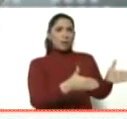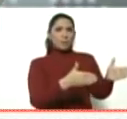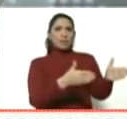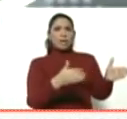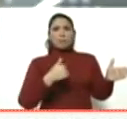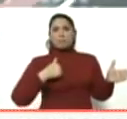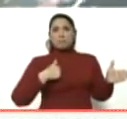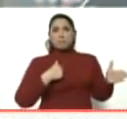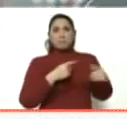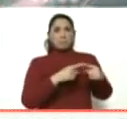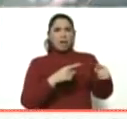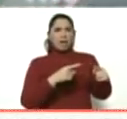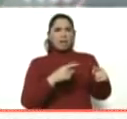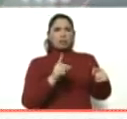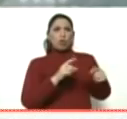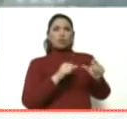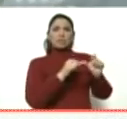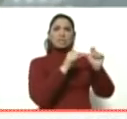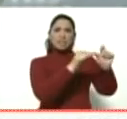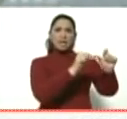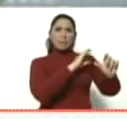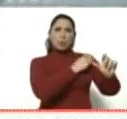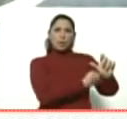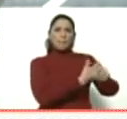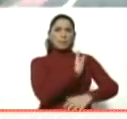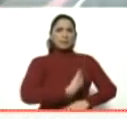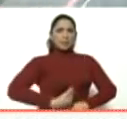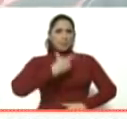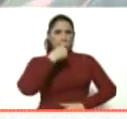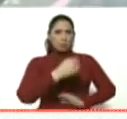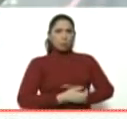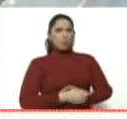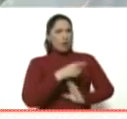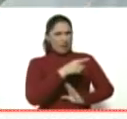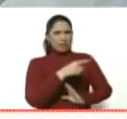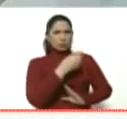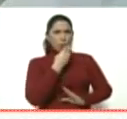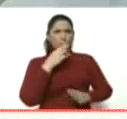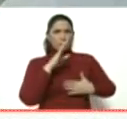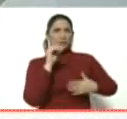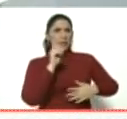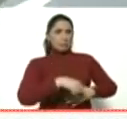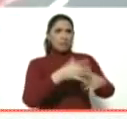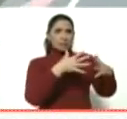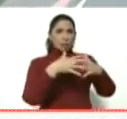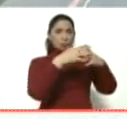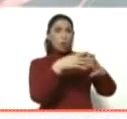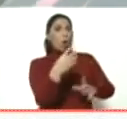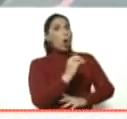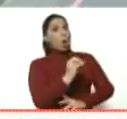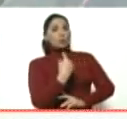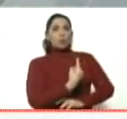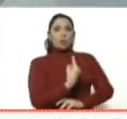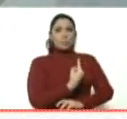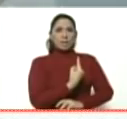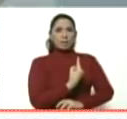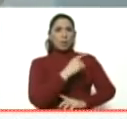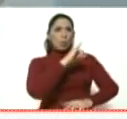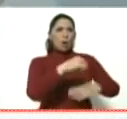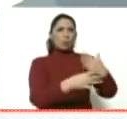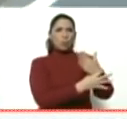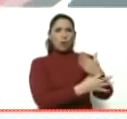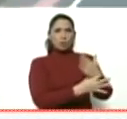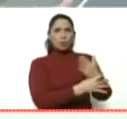opción para que no siguiera en el poder el presidente Maduro. ¿Esto compromete también a Estados Unidos o es solamente algo de Guaidó,